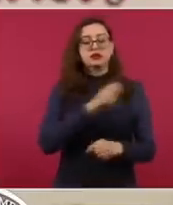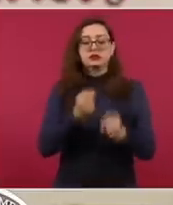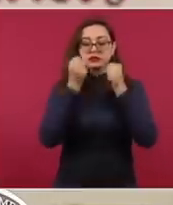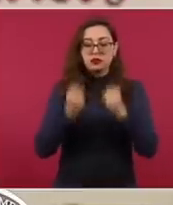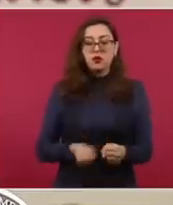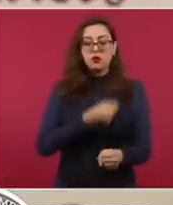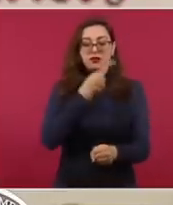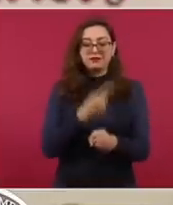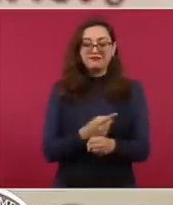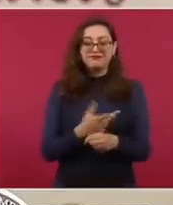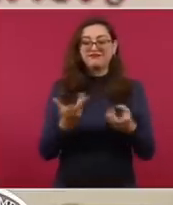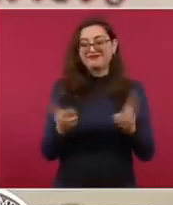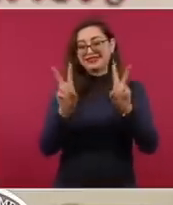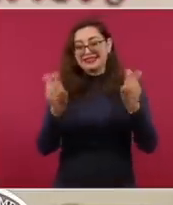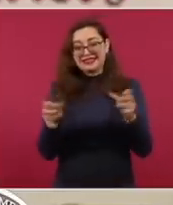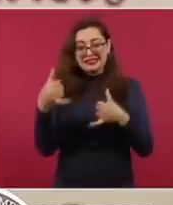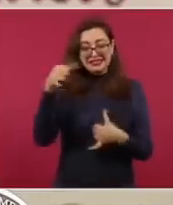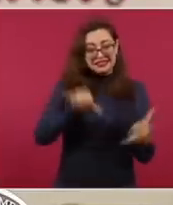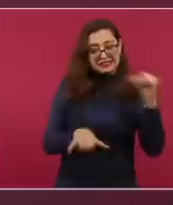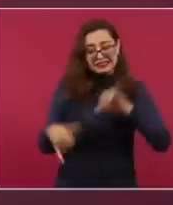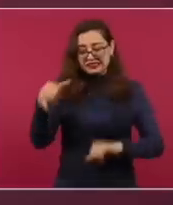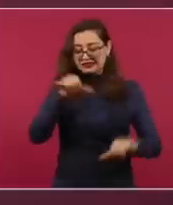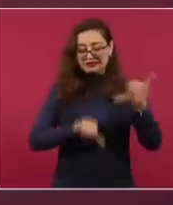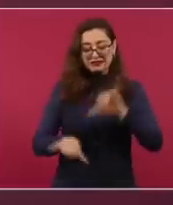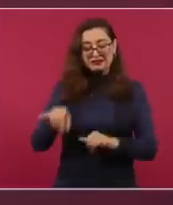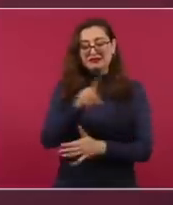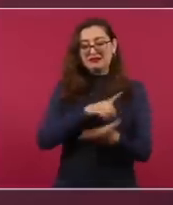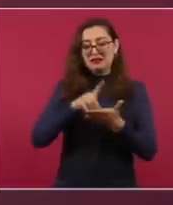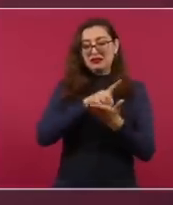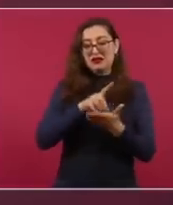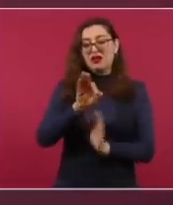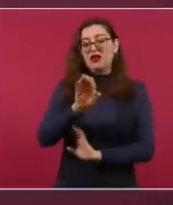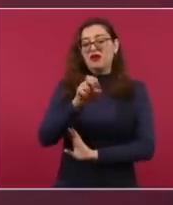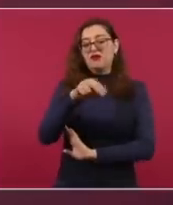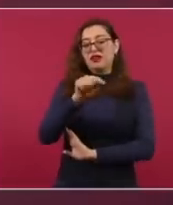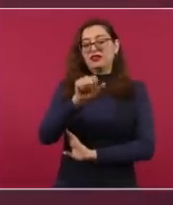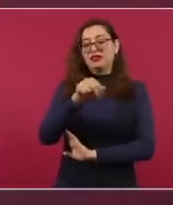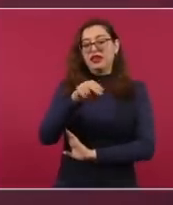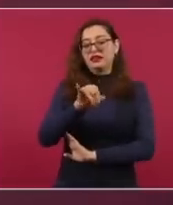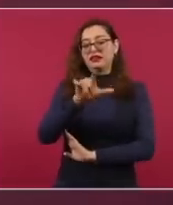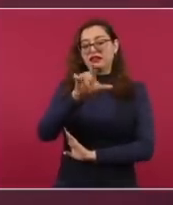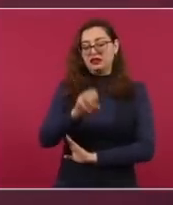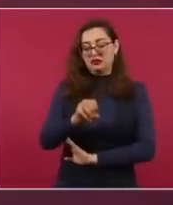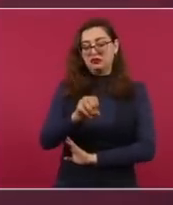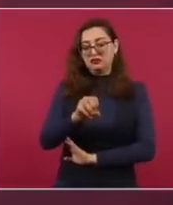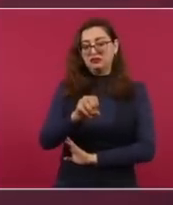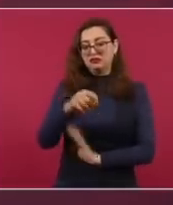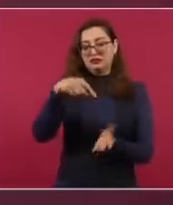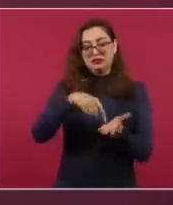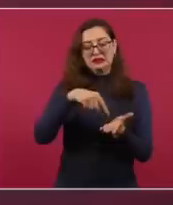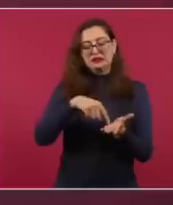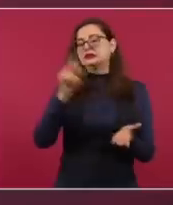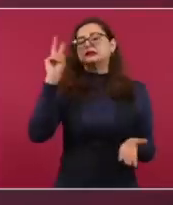control de precursores químicos, nos preocupa mucho el fentanilo a los tres países. El fentanilo es un opiáceo altamente